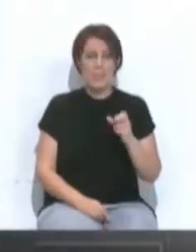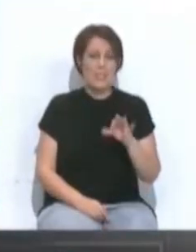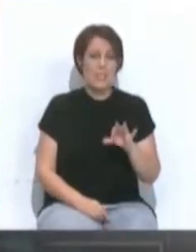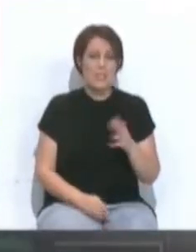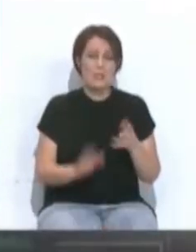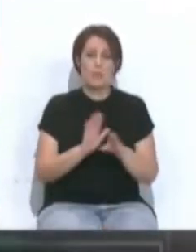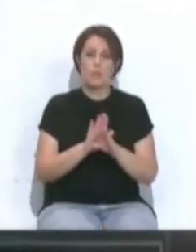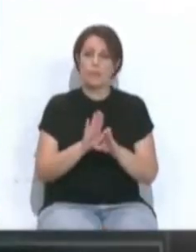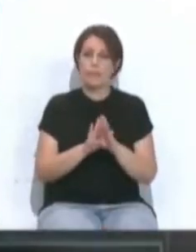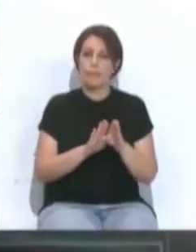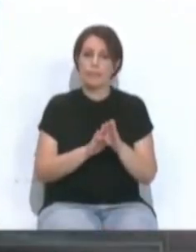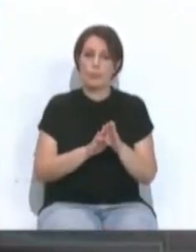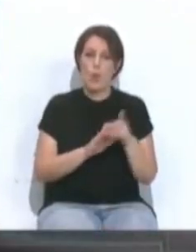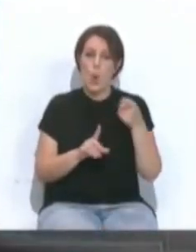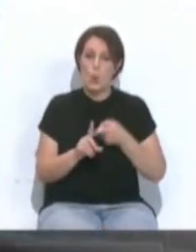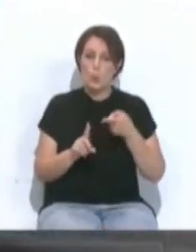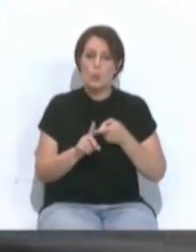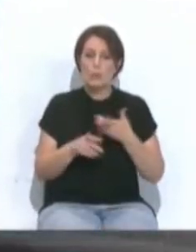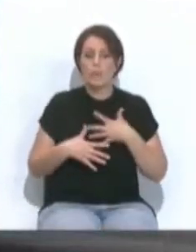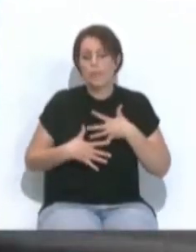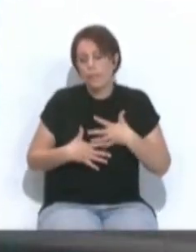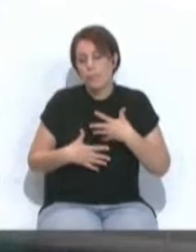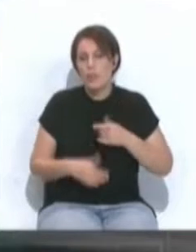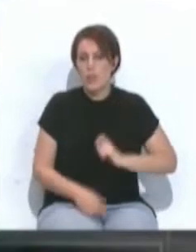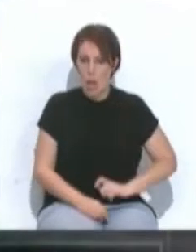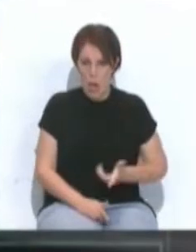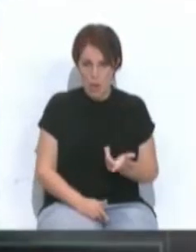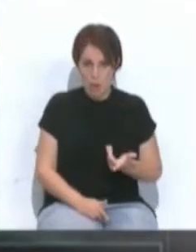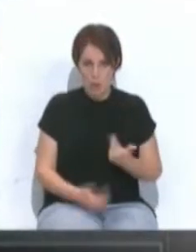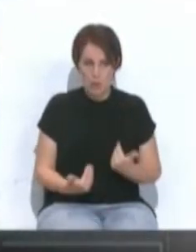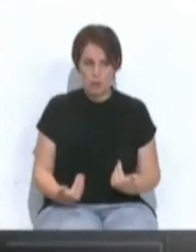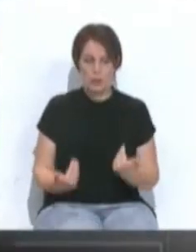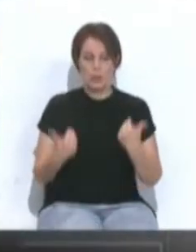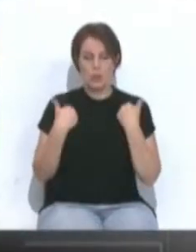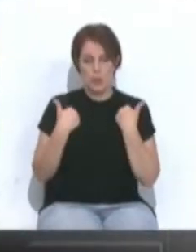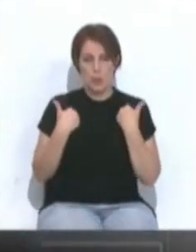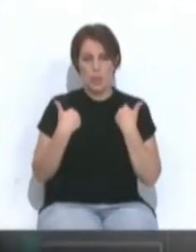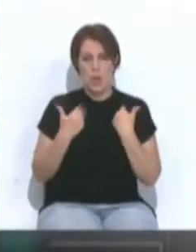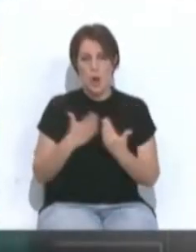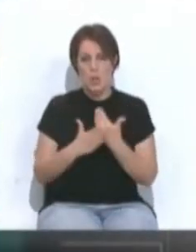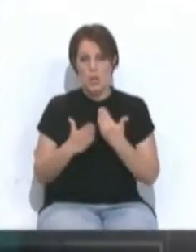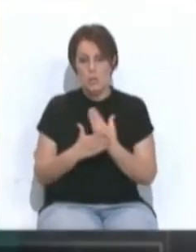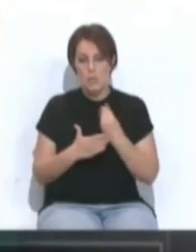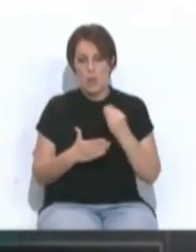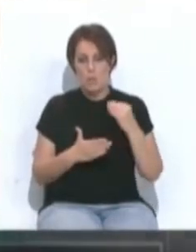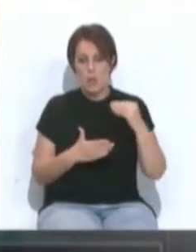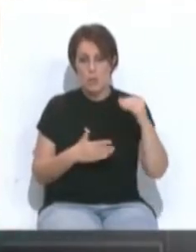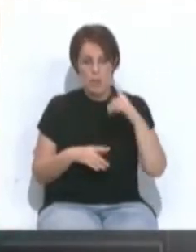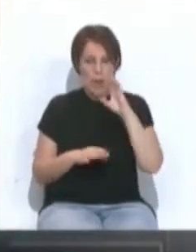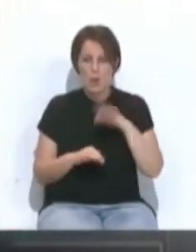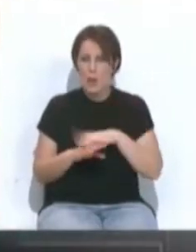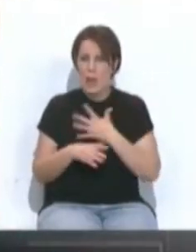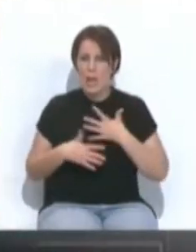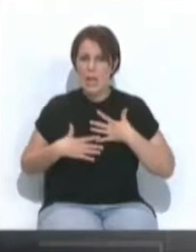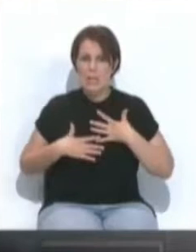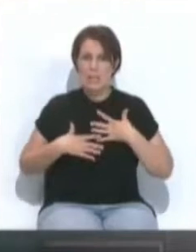sigue recurriendo a la buena voluntad de los profesionales que asumen incrementos de jornadas con el riesgo que supone para la